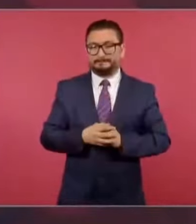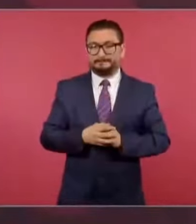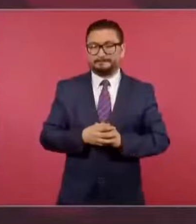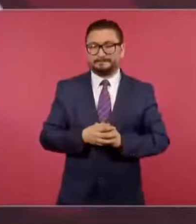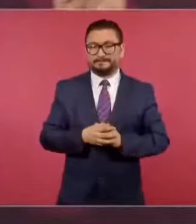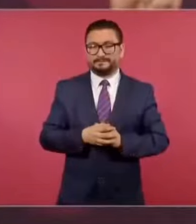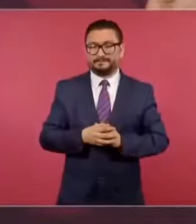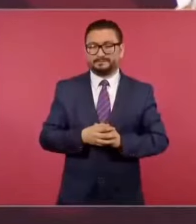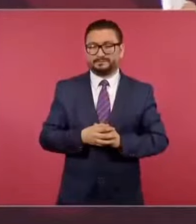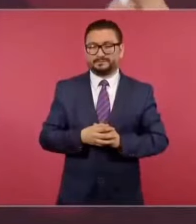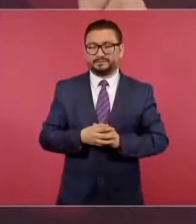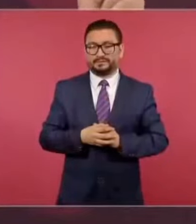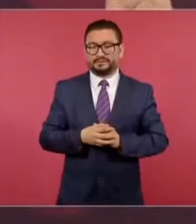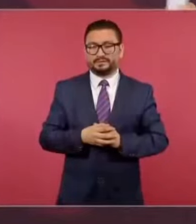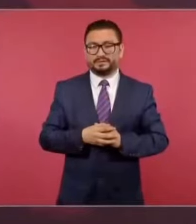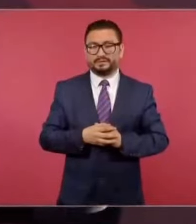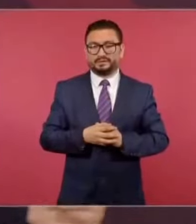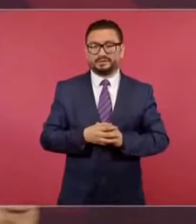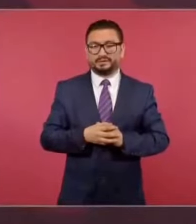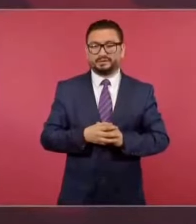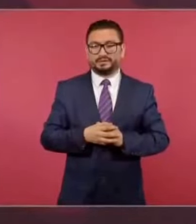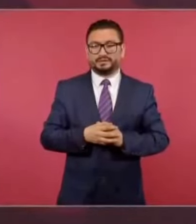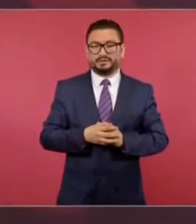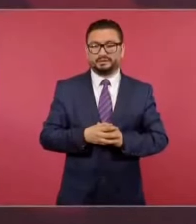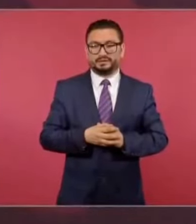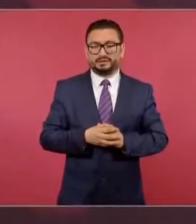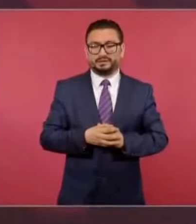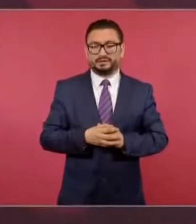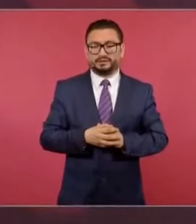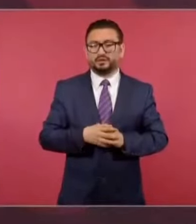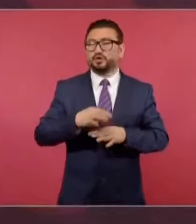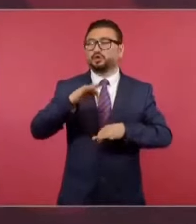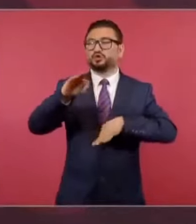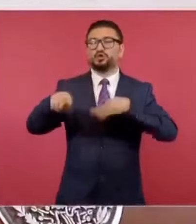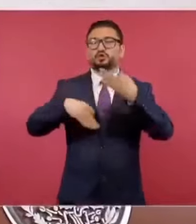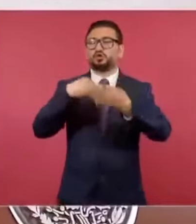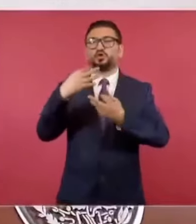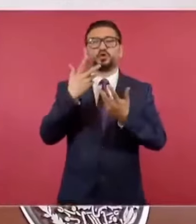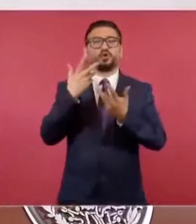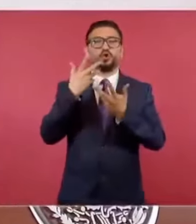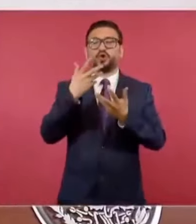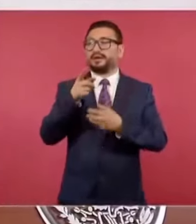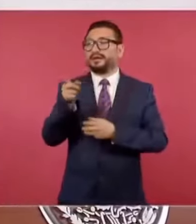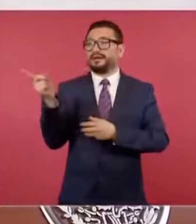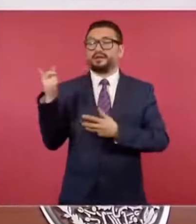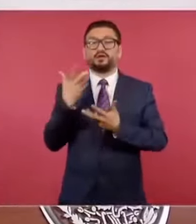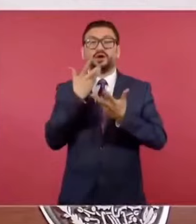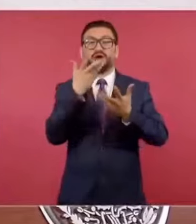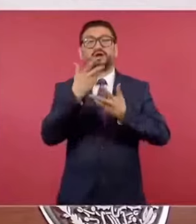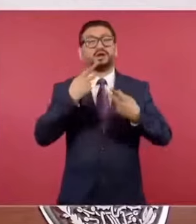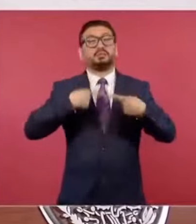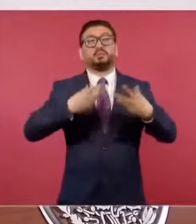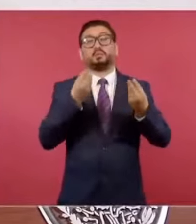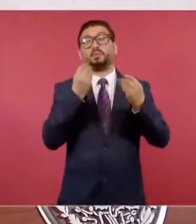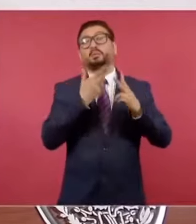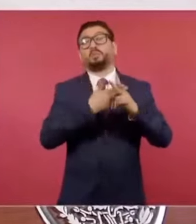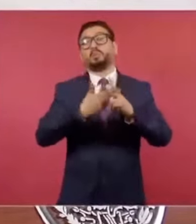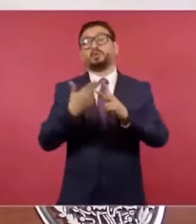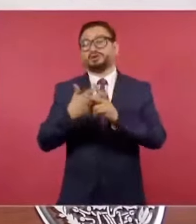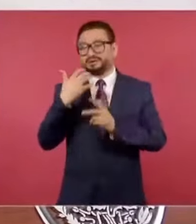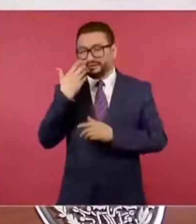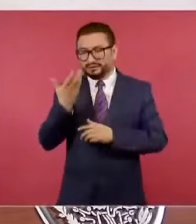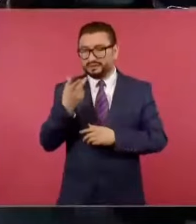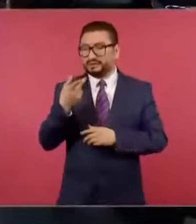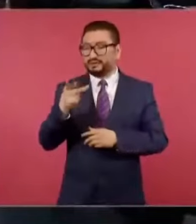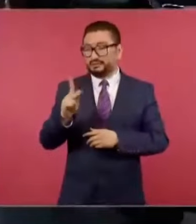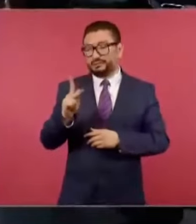de que quisieran que hubiesen muchos homicidios. Parece